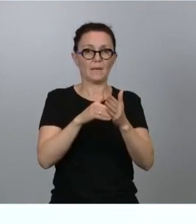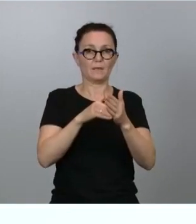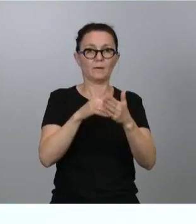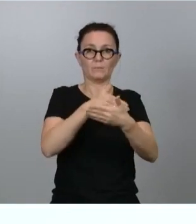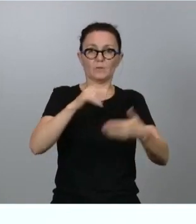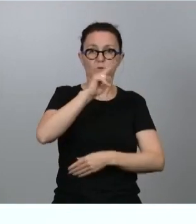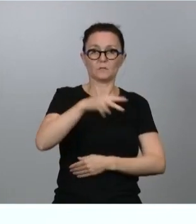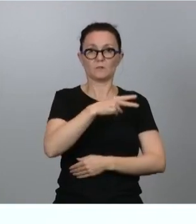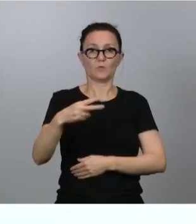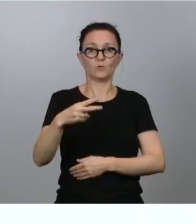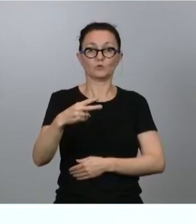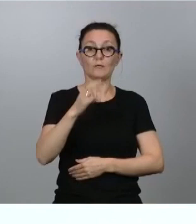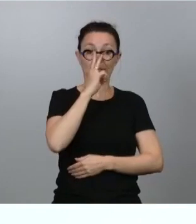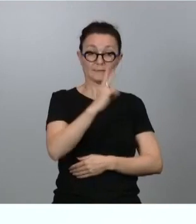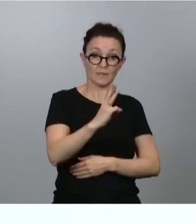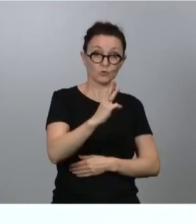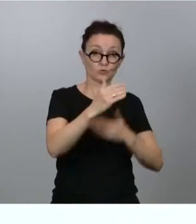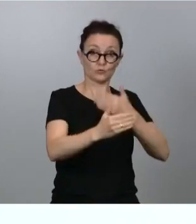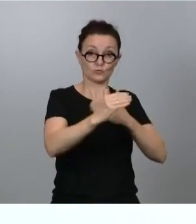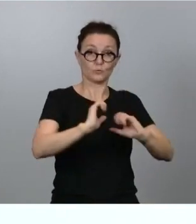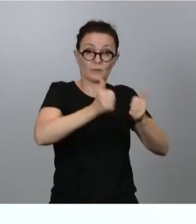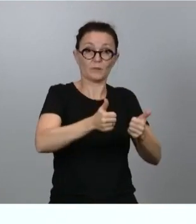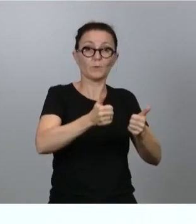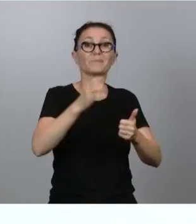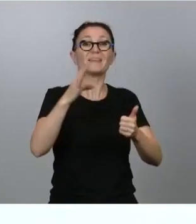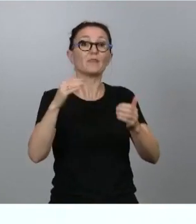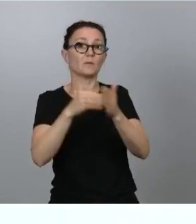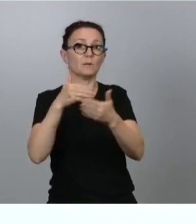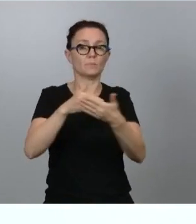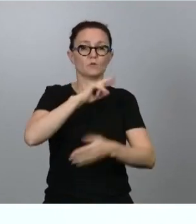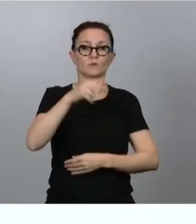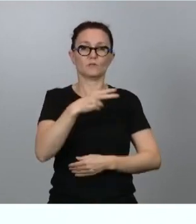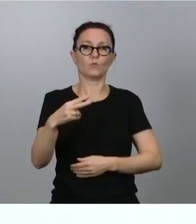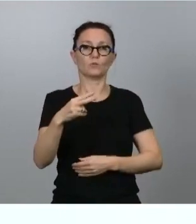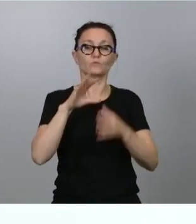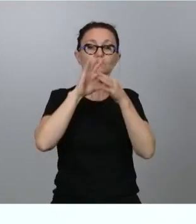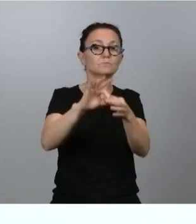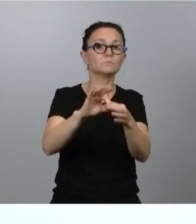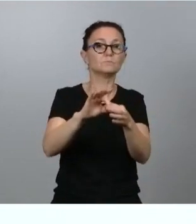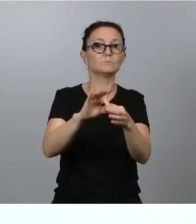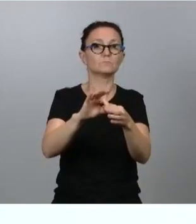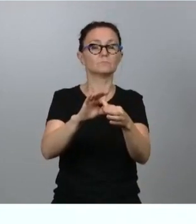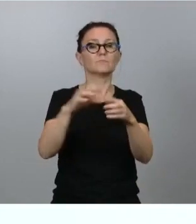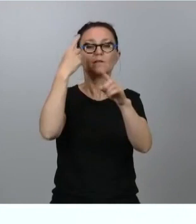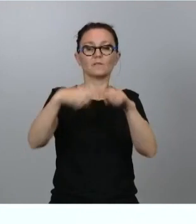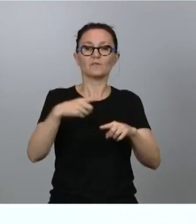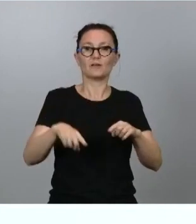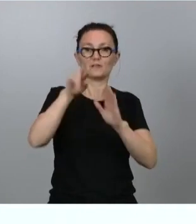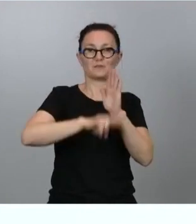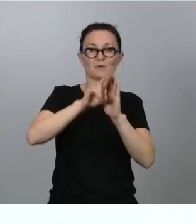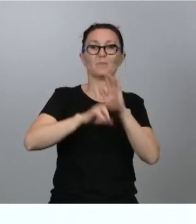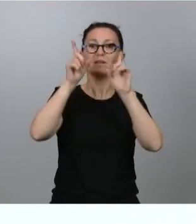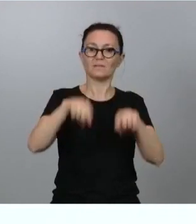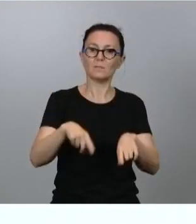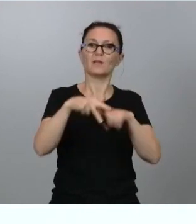tres primeros años, de los que 15.000 millones de euros aproximadamente van a corresponder a los diferentes programas y a los nuevos instrumentos de